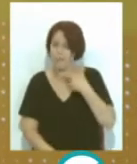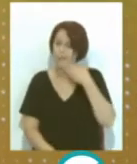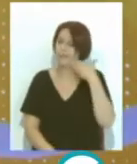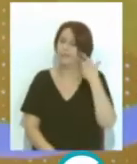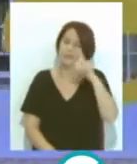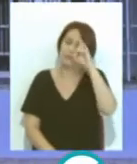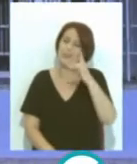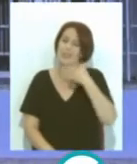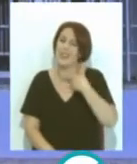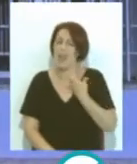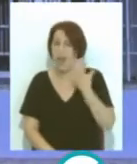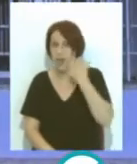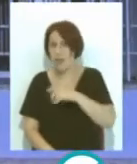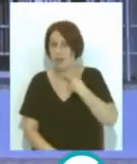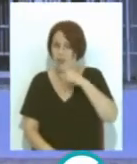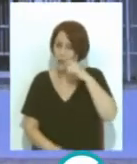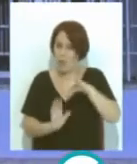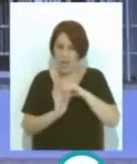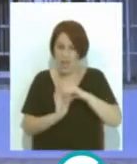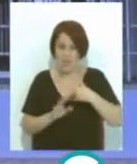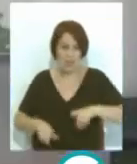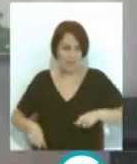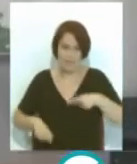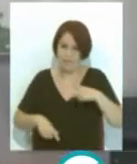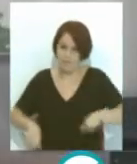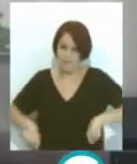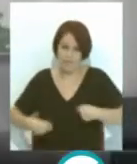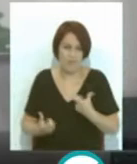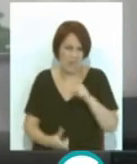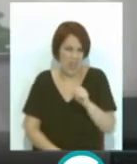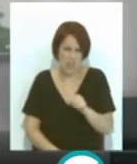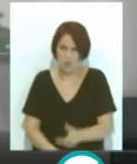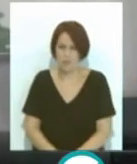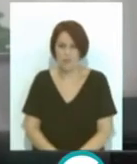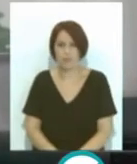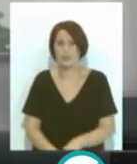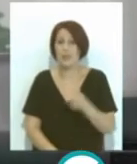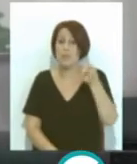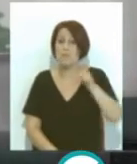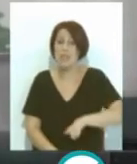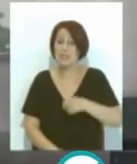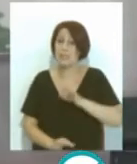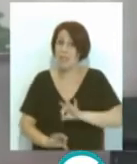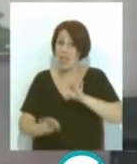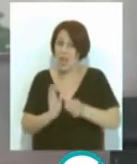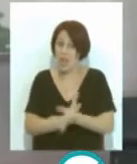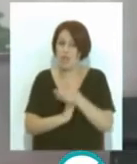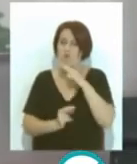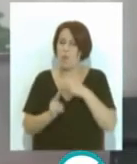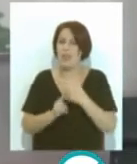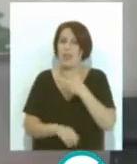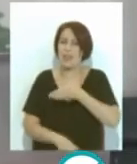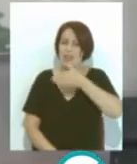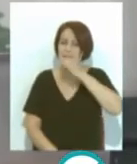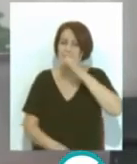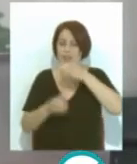de una idea original de turismo cercano y para todos los bolsillos Cada mes vamos a hacer un especial que se va a llamar desayunos